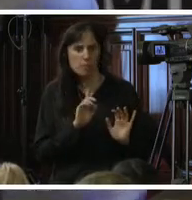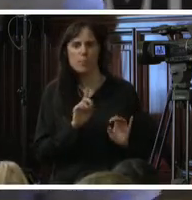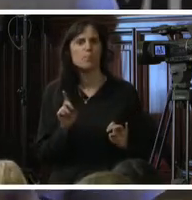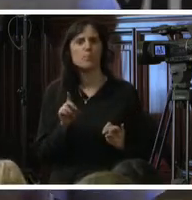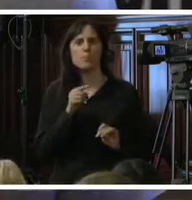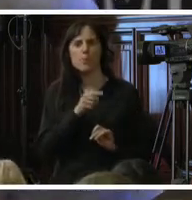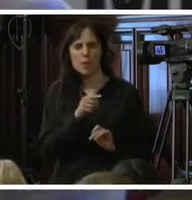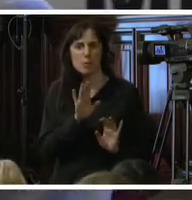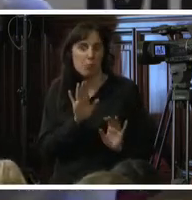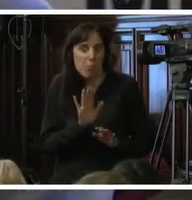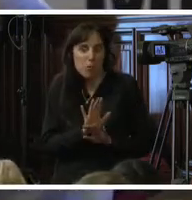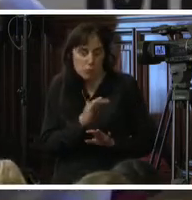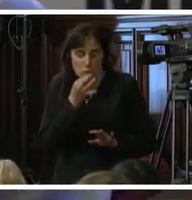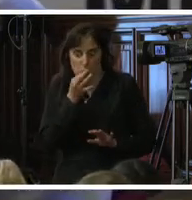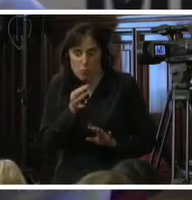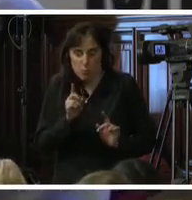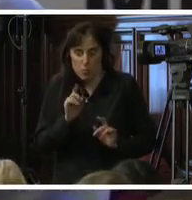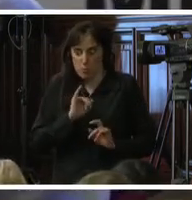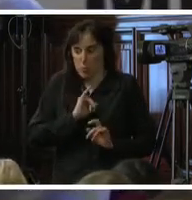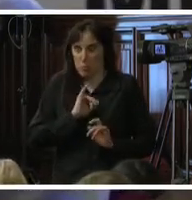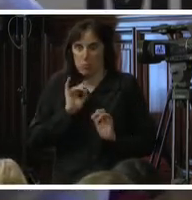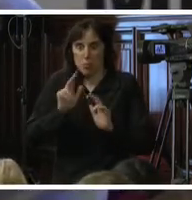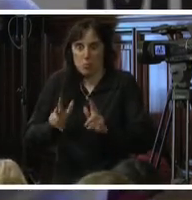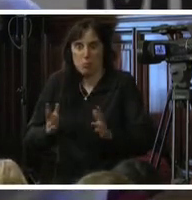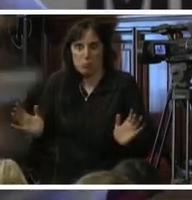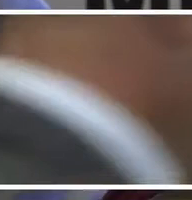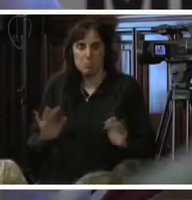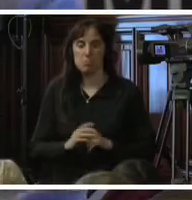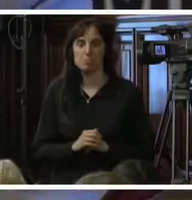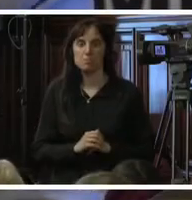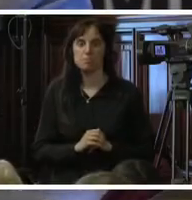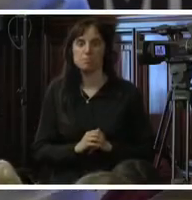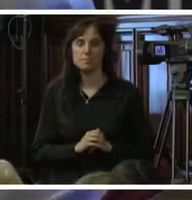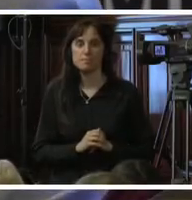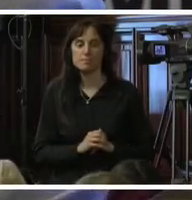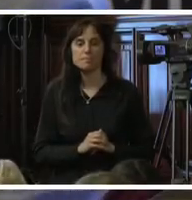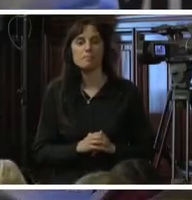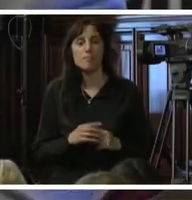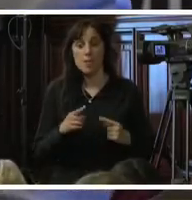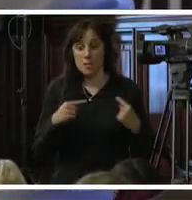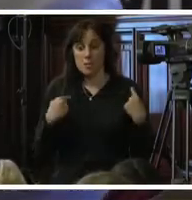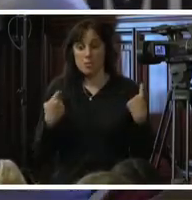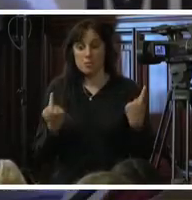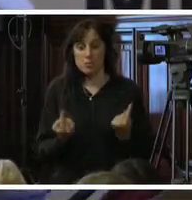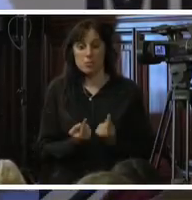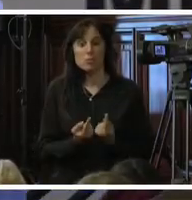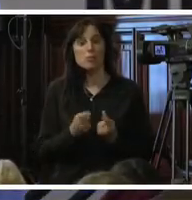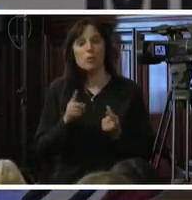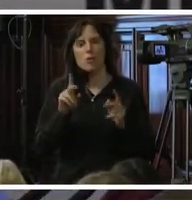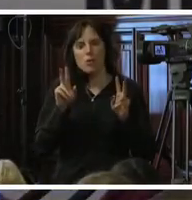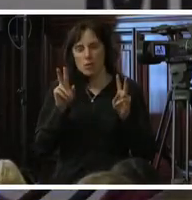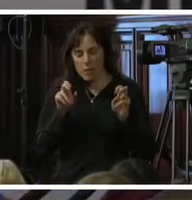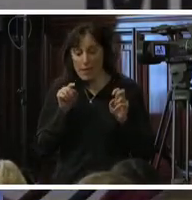que no lo sean. Entonces, y tenemos que separarlos